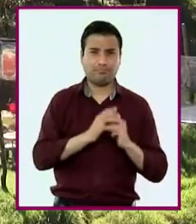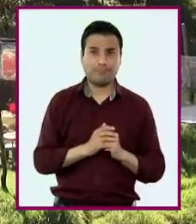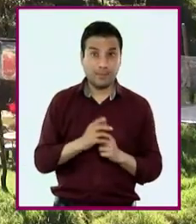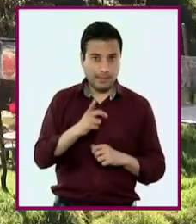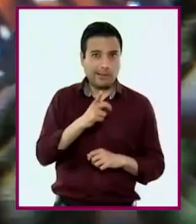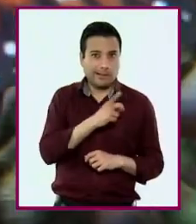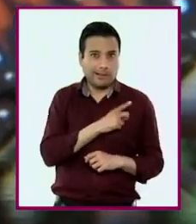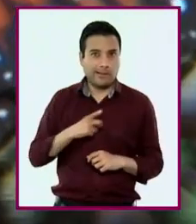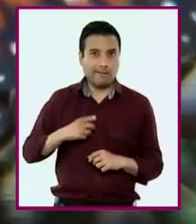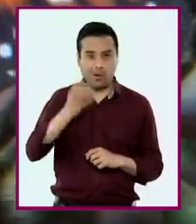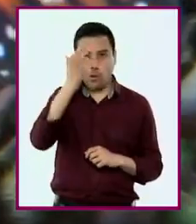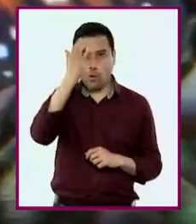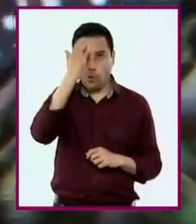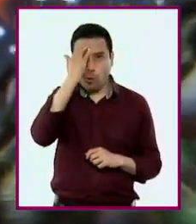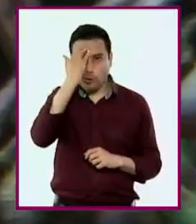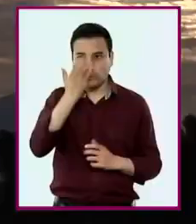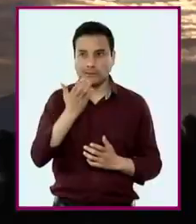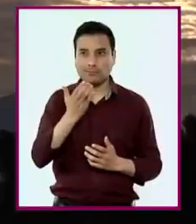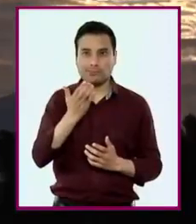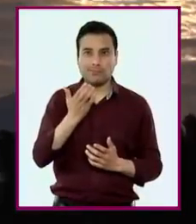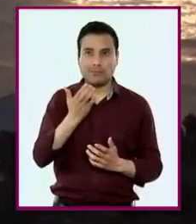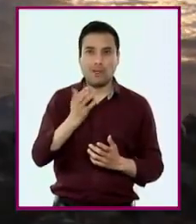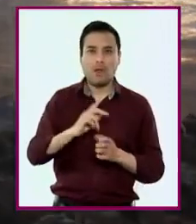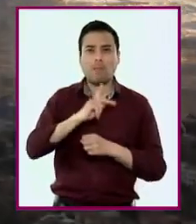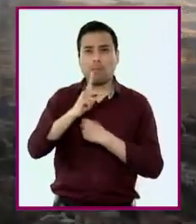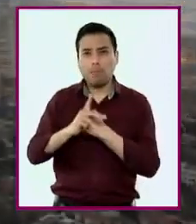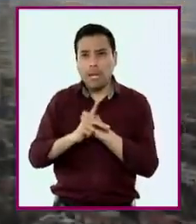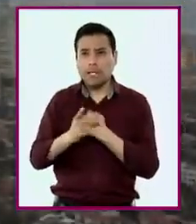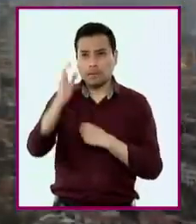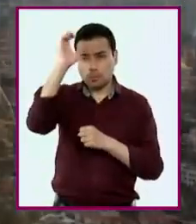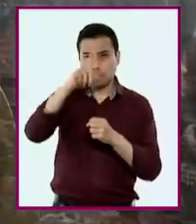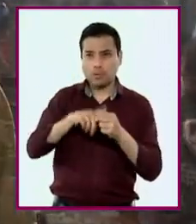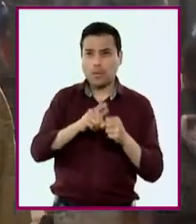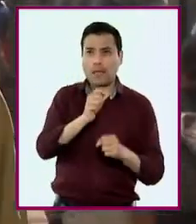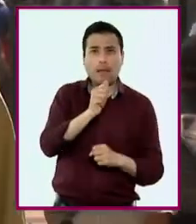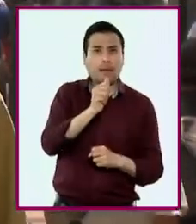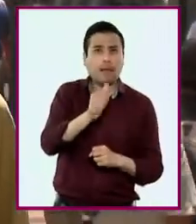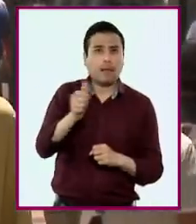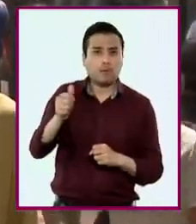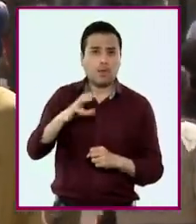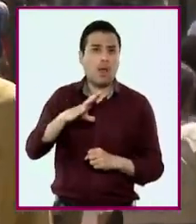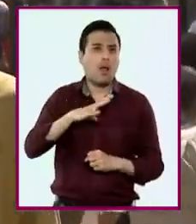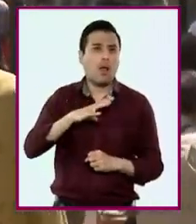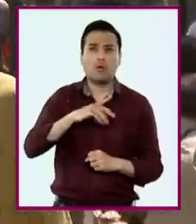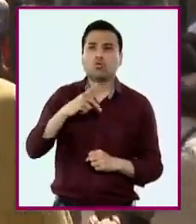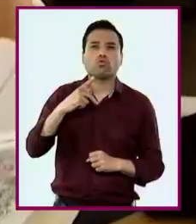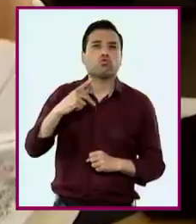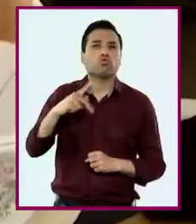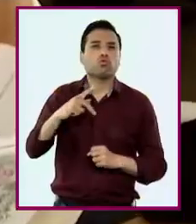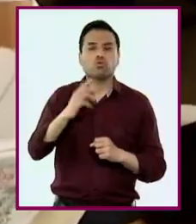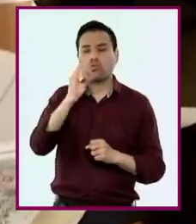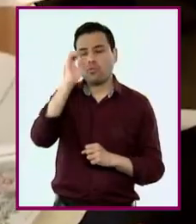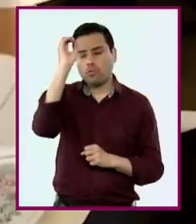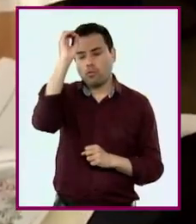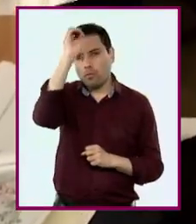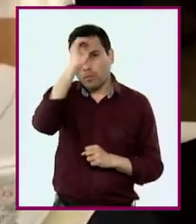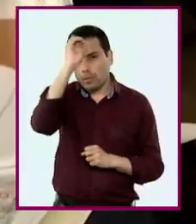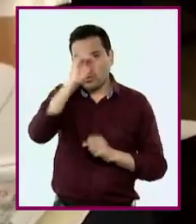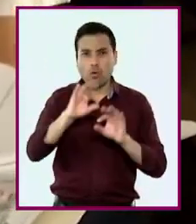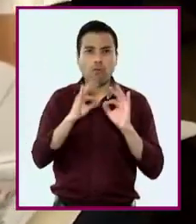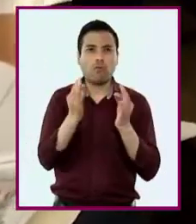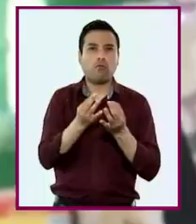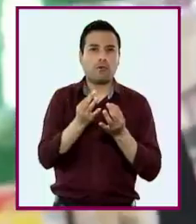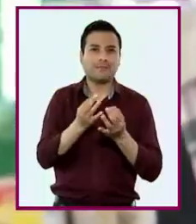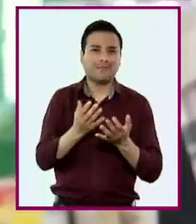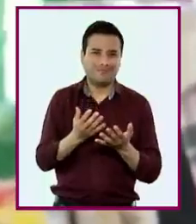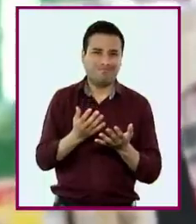Identificarán que cada cultura ha creado formas propias de representar el mundo, la vida y de relacionarse entre sí, con las otras